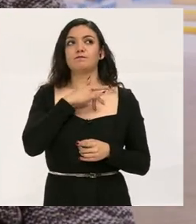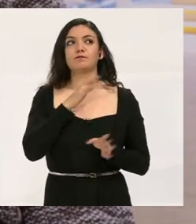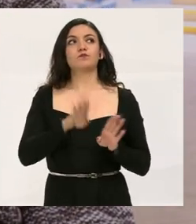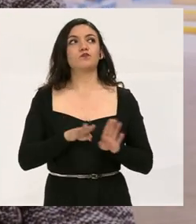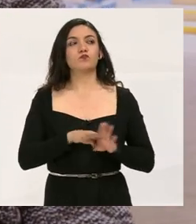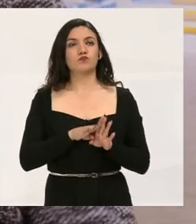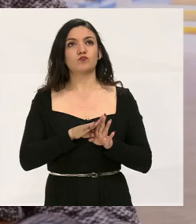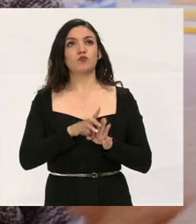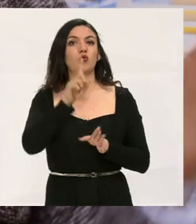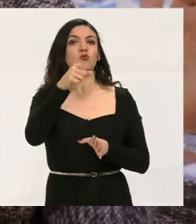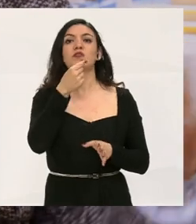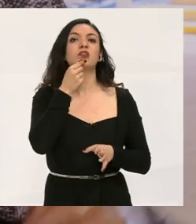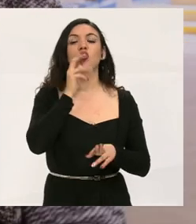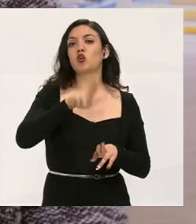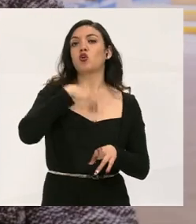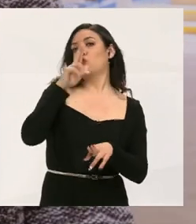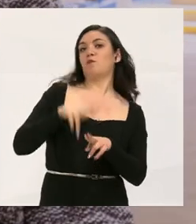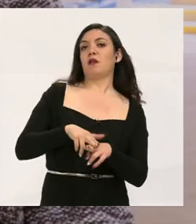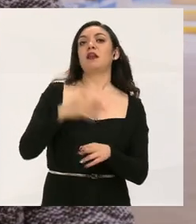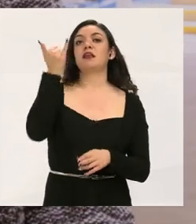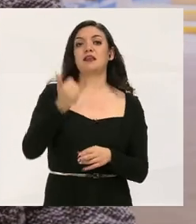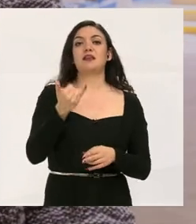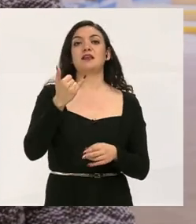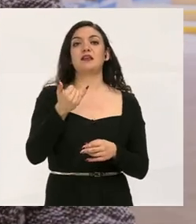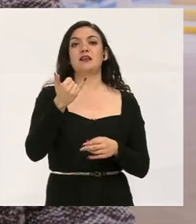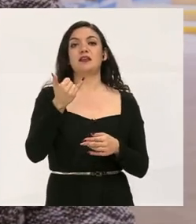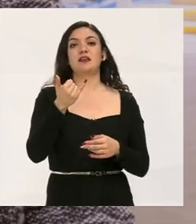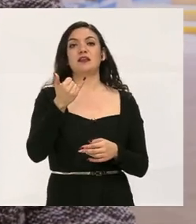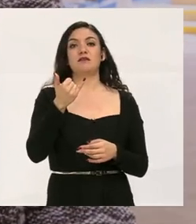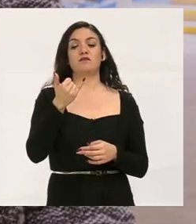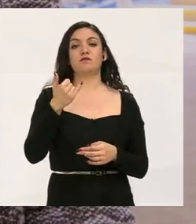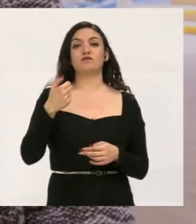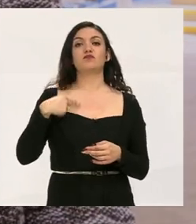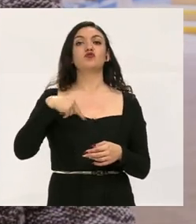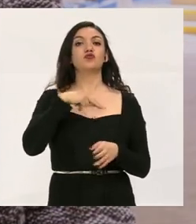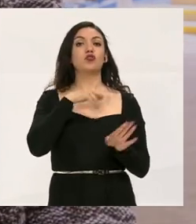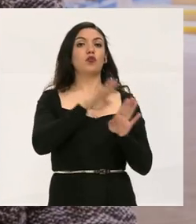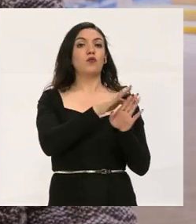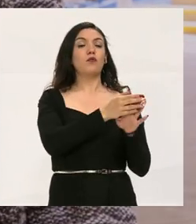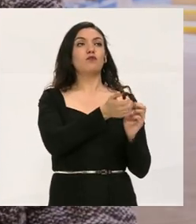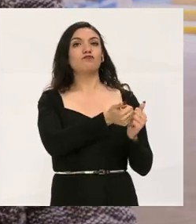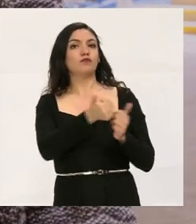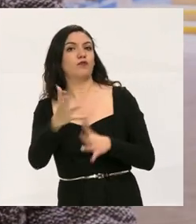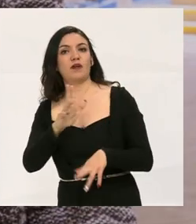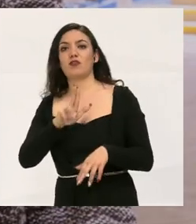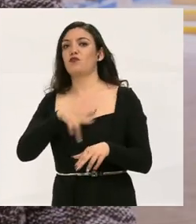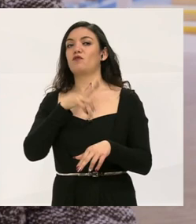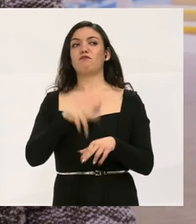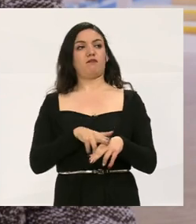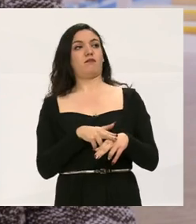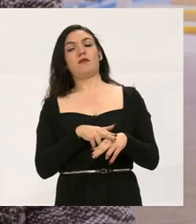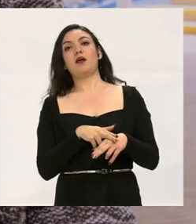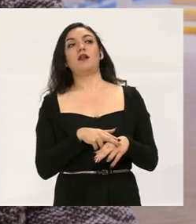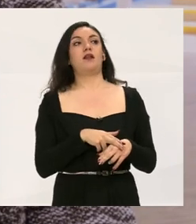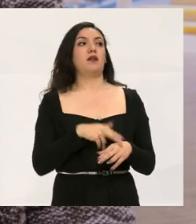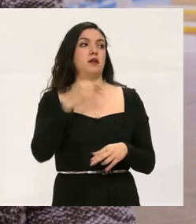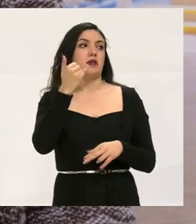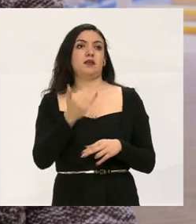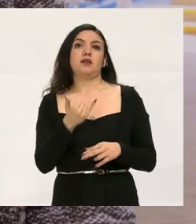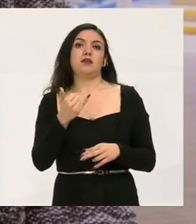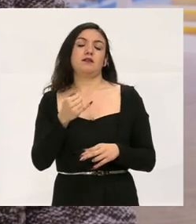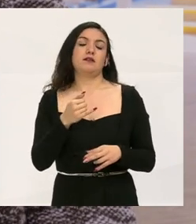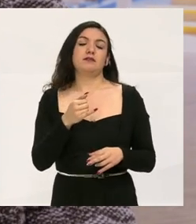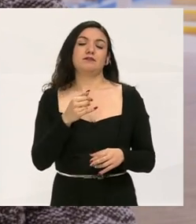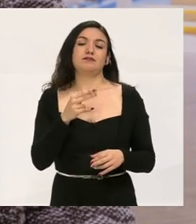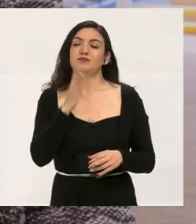tratado de ser un niño normal, y hemos tratado de llevarlo normal, pero